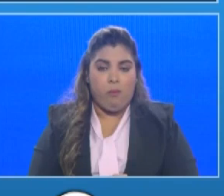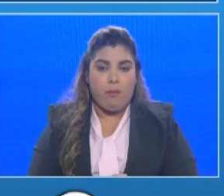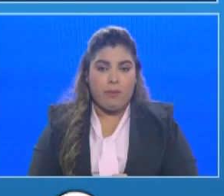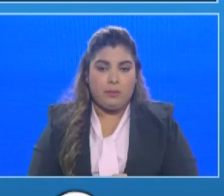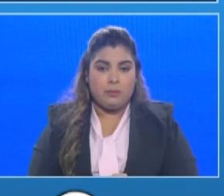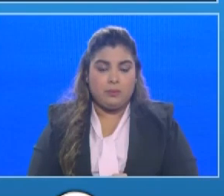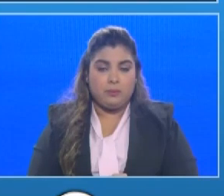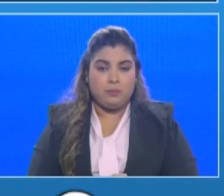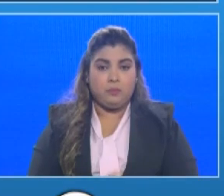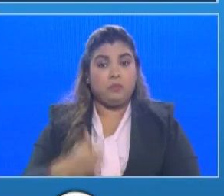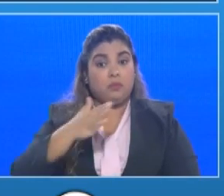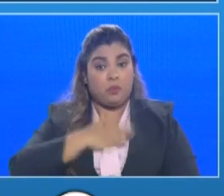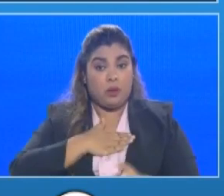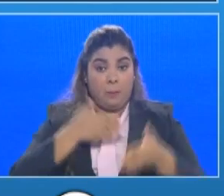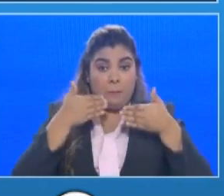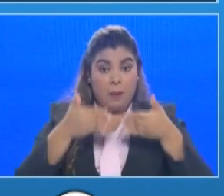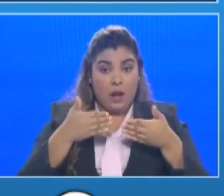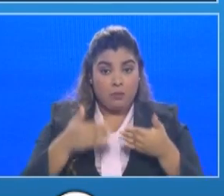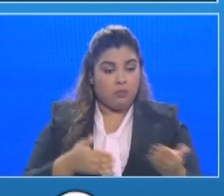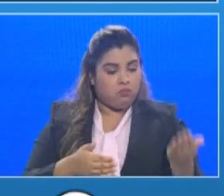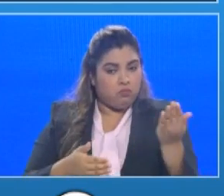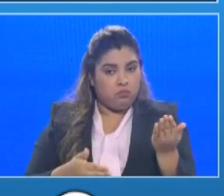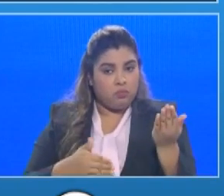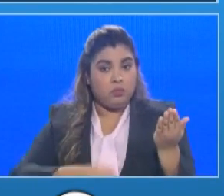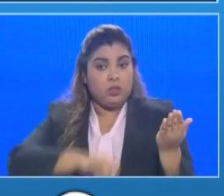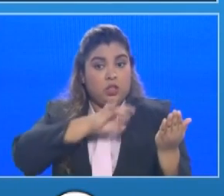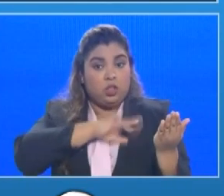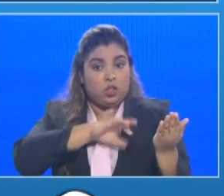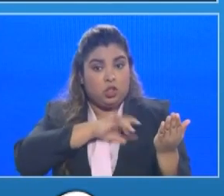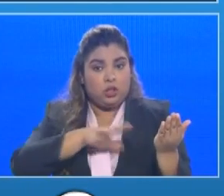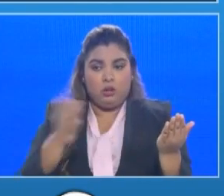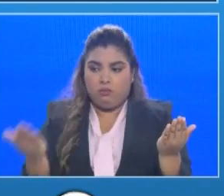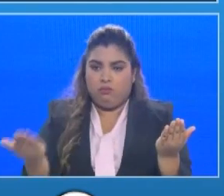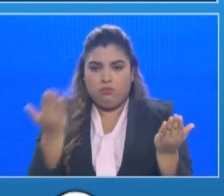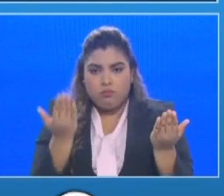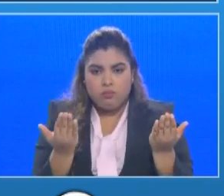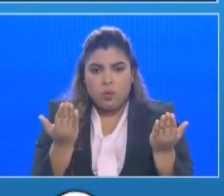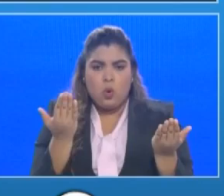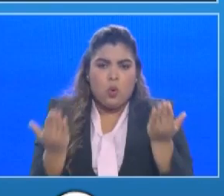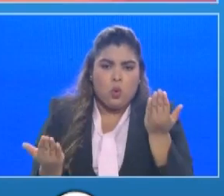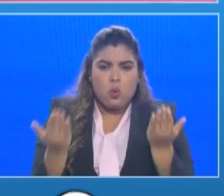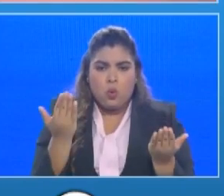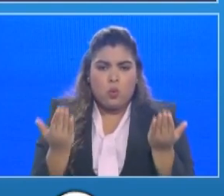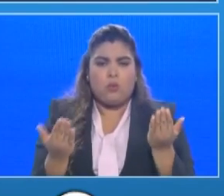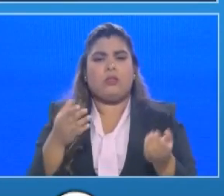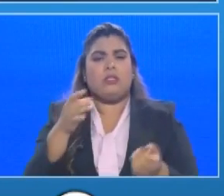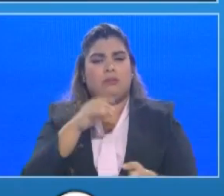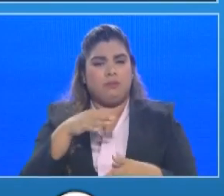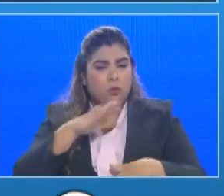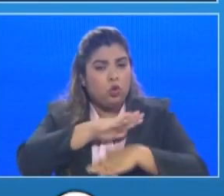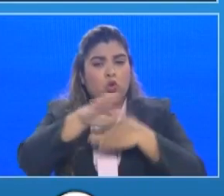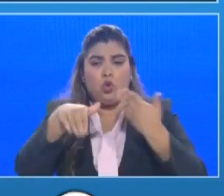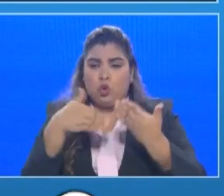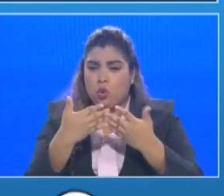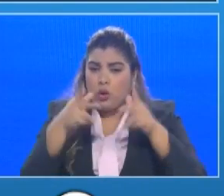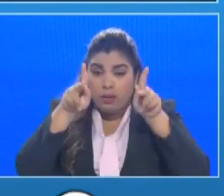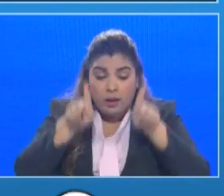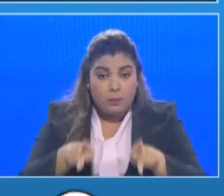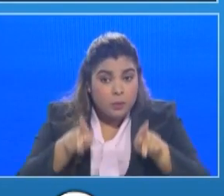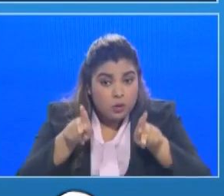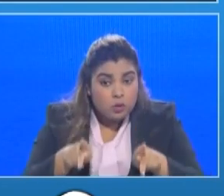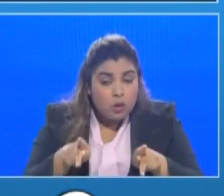el caso de Sileno que ellos siguen fortaleciendo la atención primaria por lo tanto todas las personas que de alguna manera